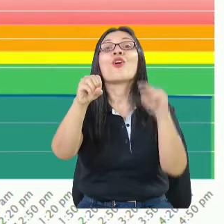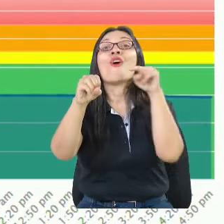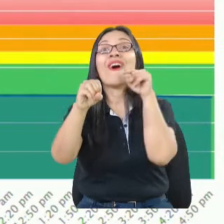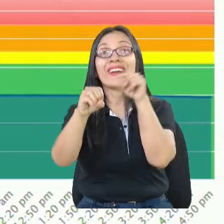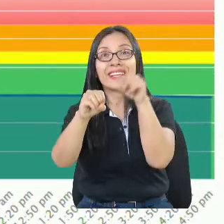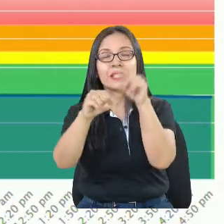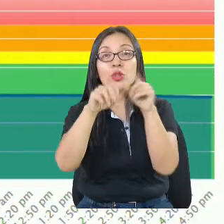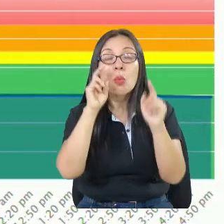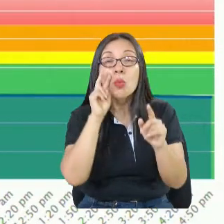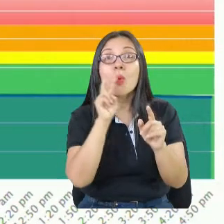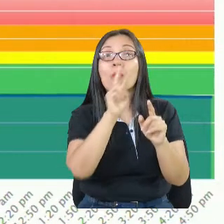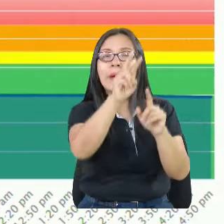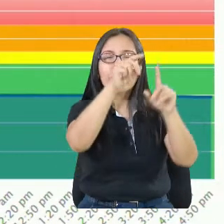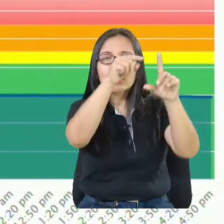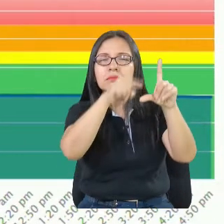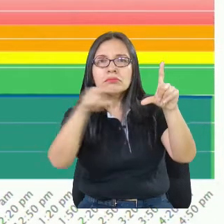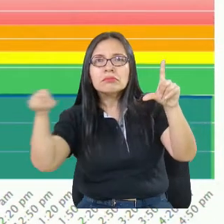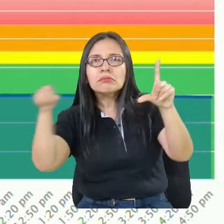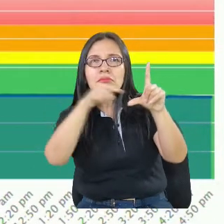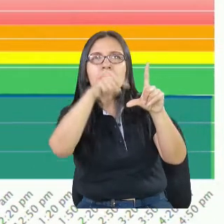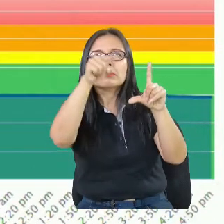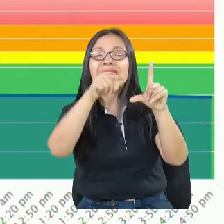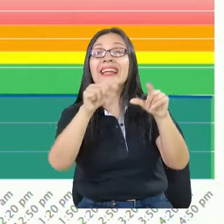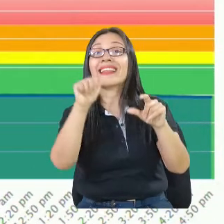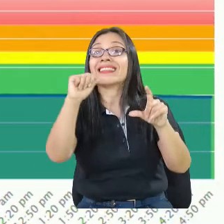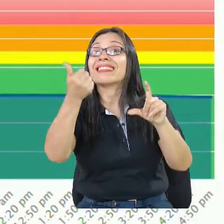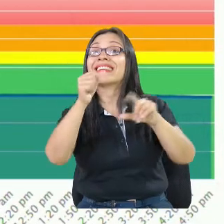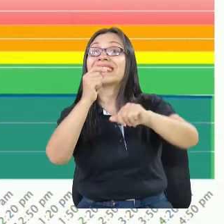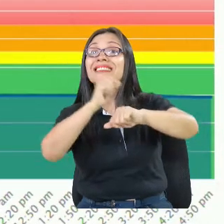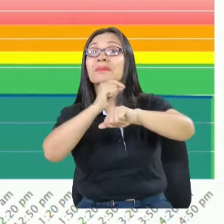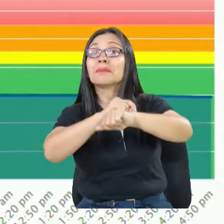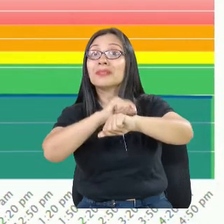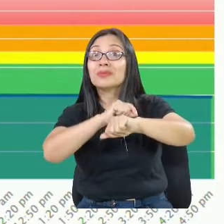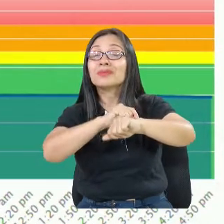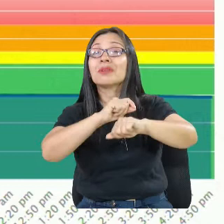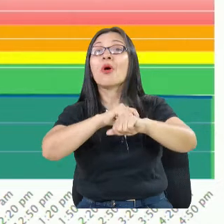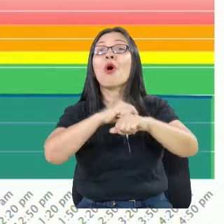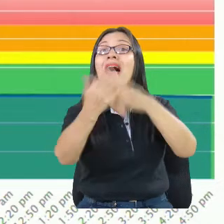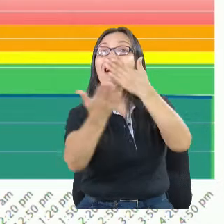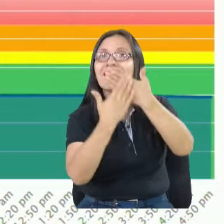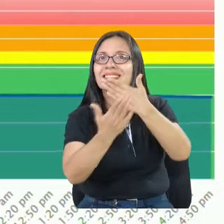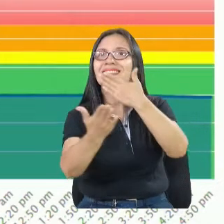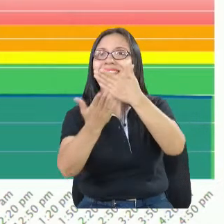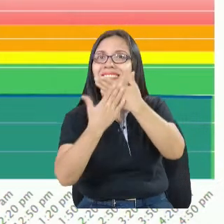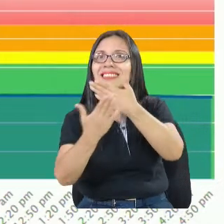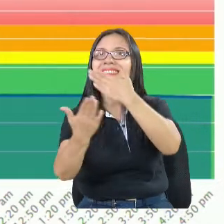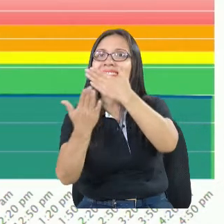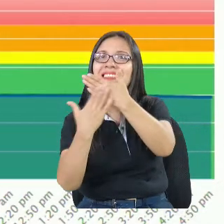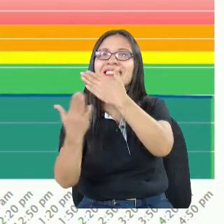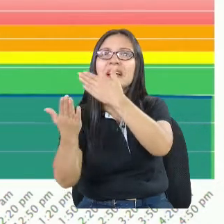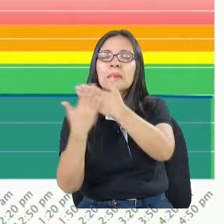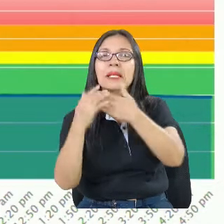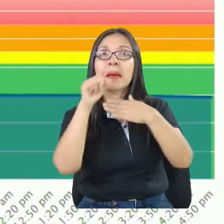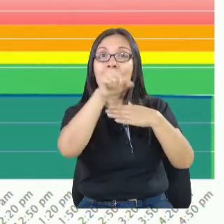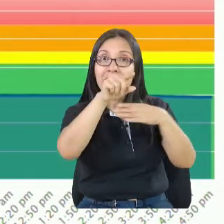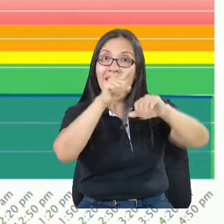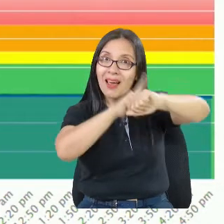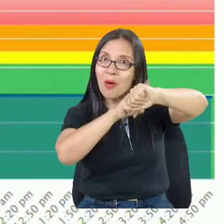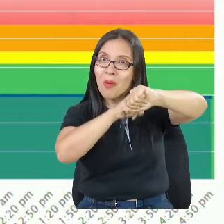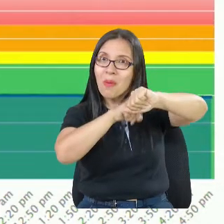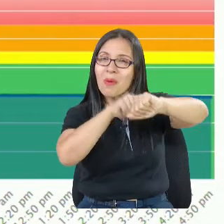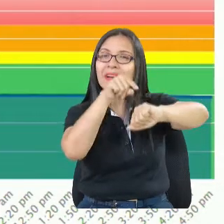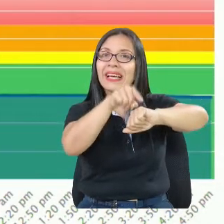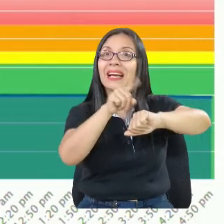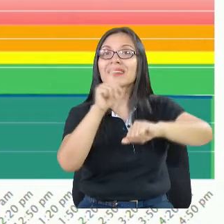se reciben los datos cada 10 minutos. ustedes ven aquí está 5 y 10, luego 5 y 20. Se reciben cada